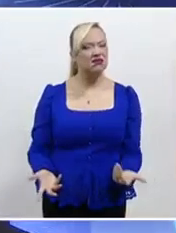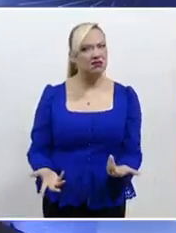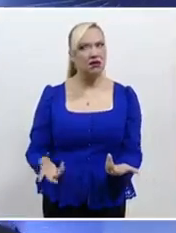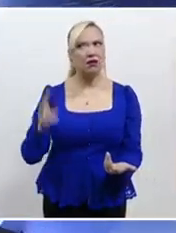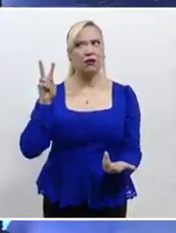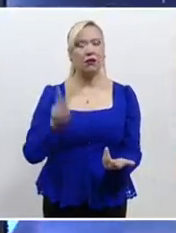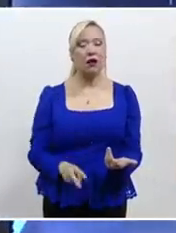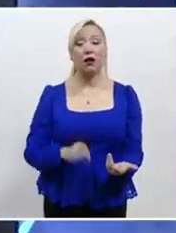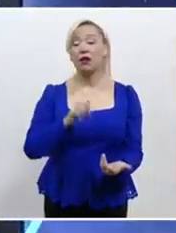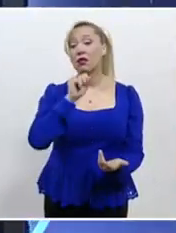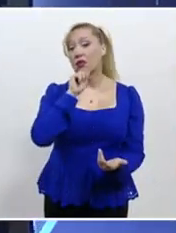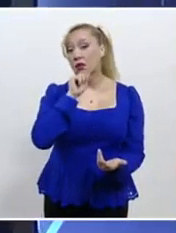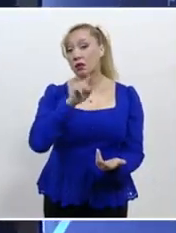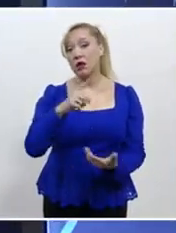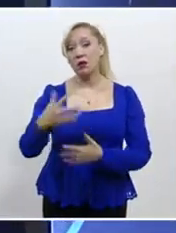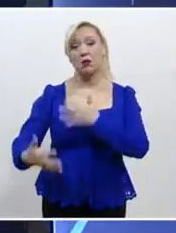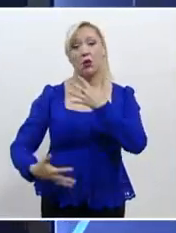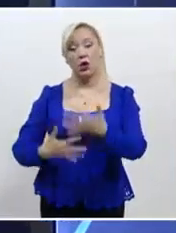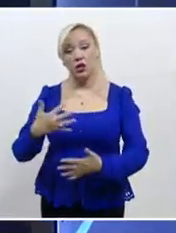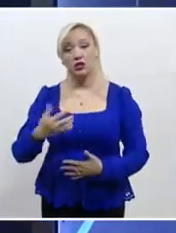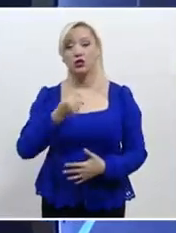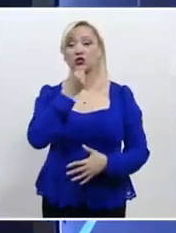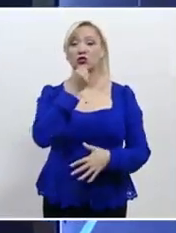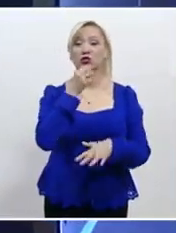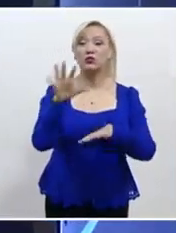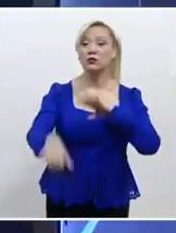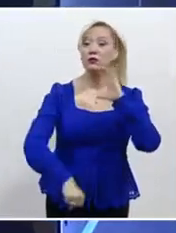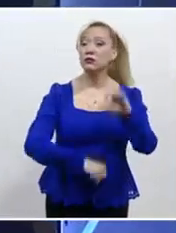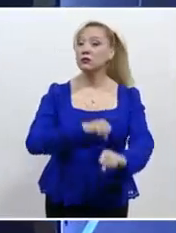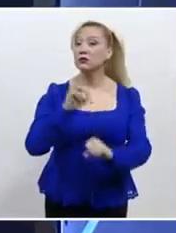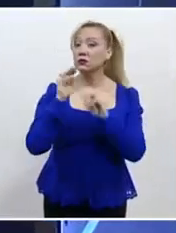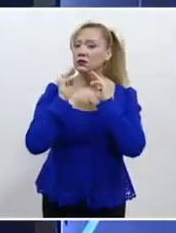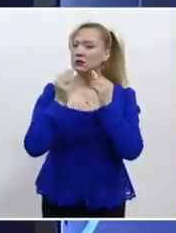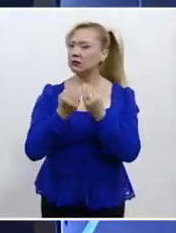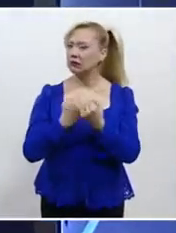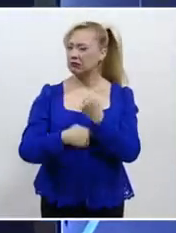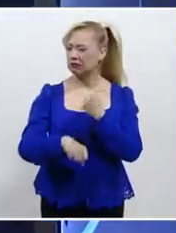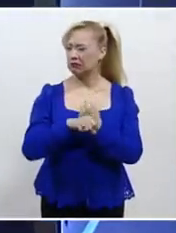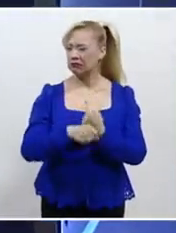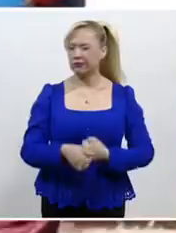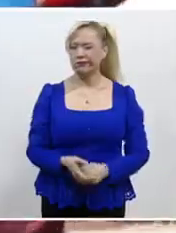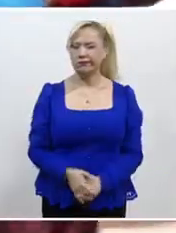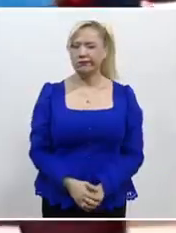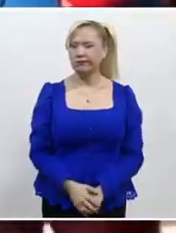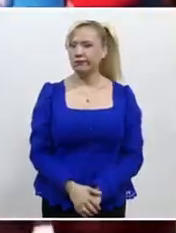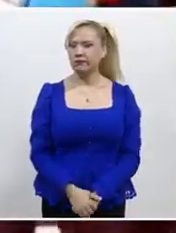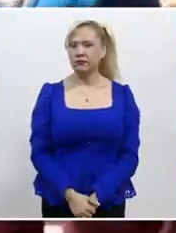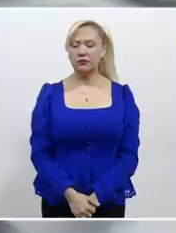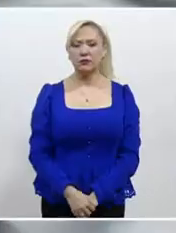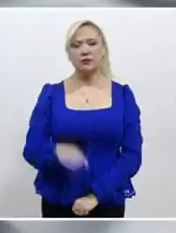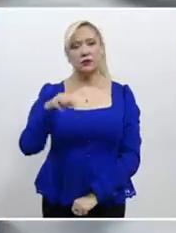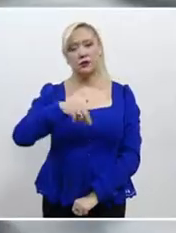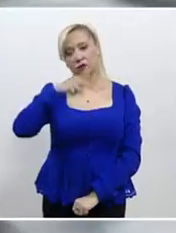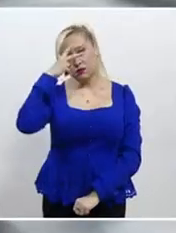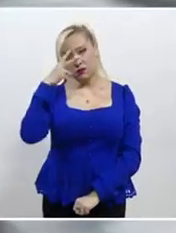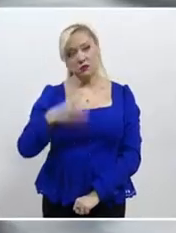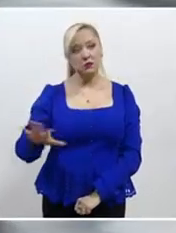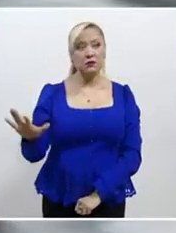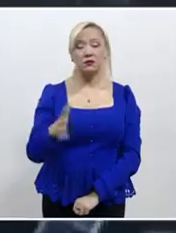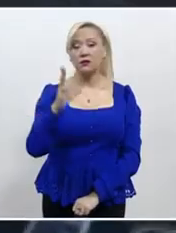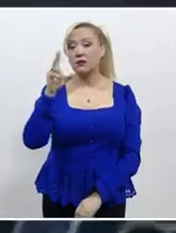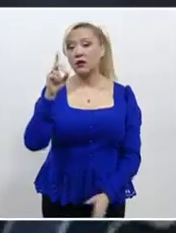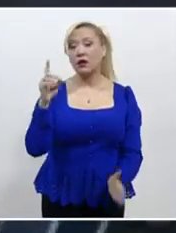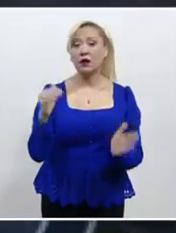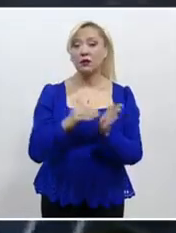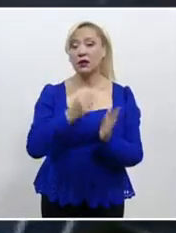ha incrementado el reclutamiento de infantes por parte del crimen organizado. En México, alrededor de 30